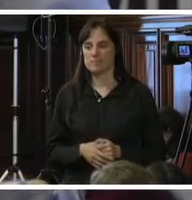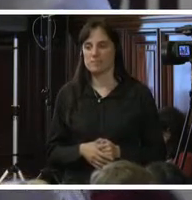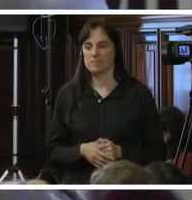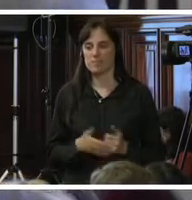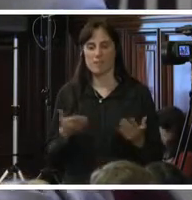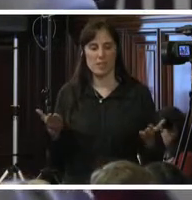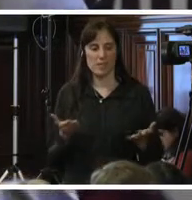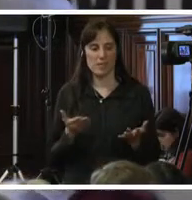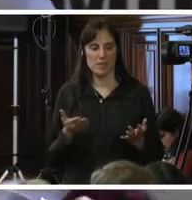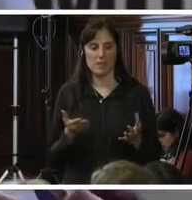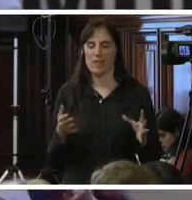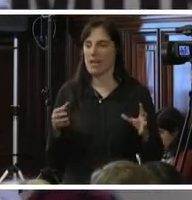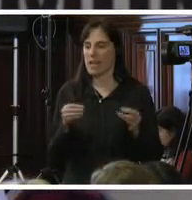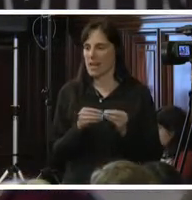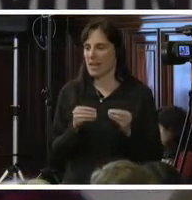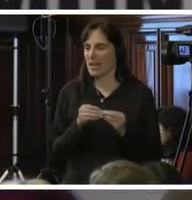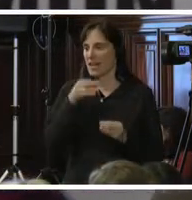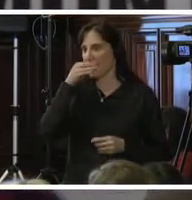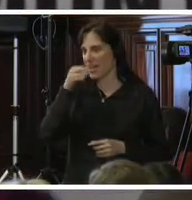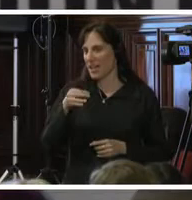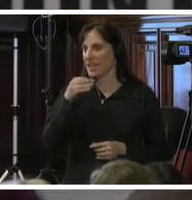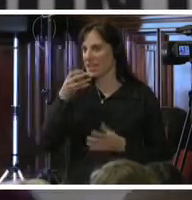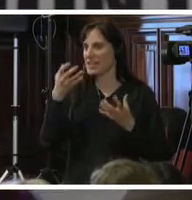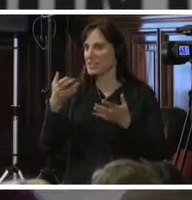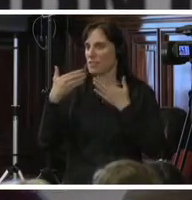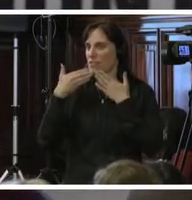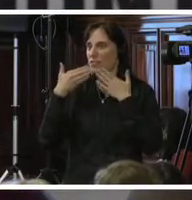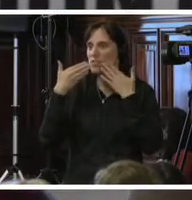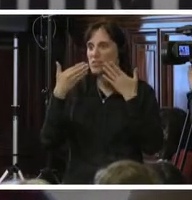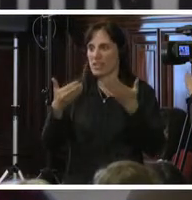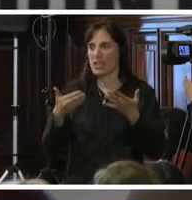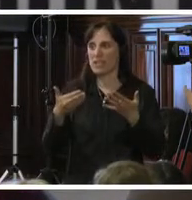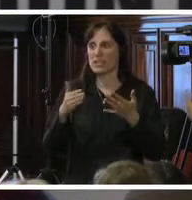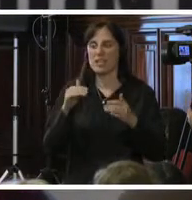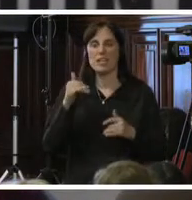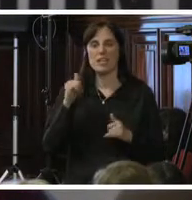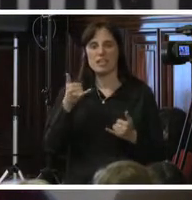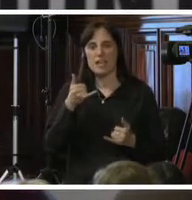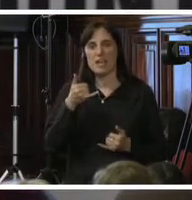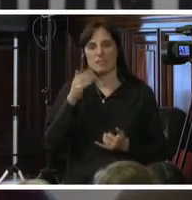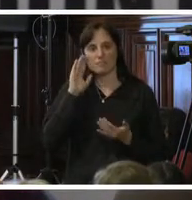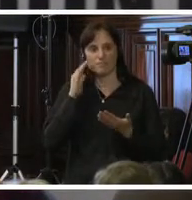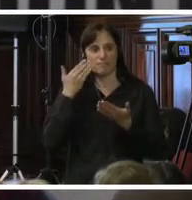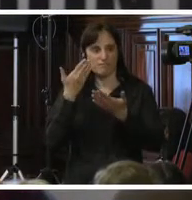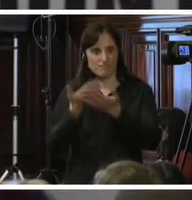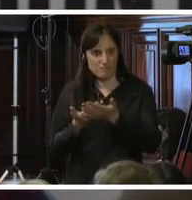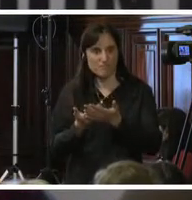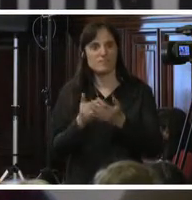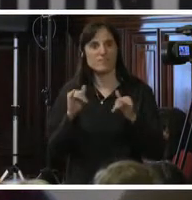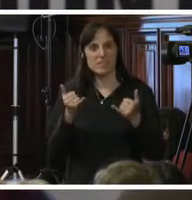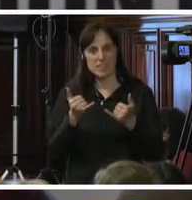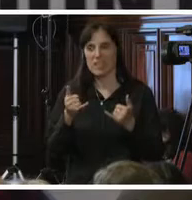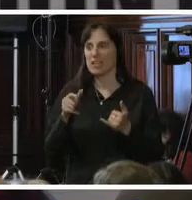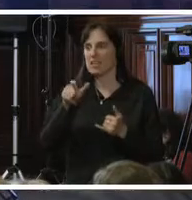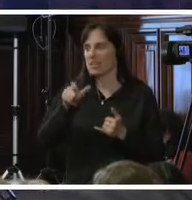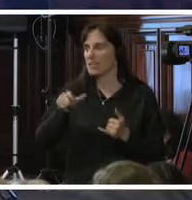colegas, y bien, primero agradecerles y elogiar la presentación y agradecer el hecho de